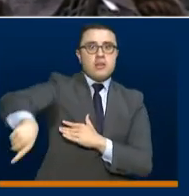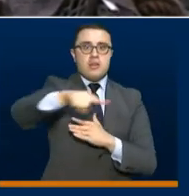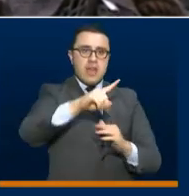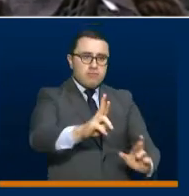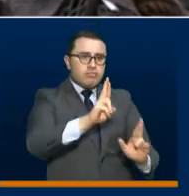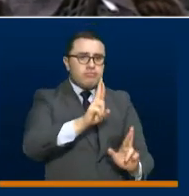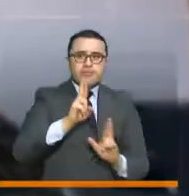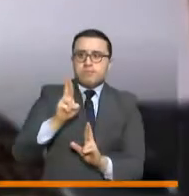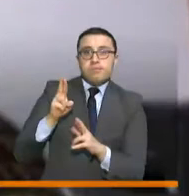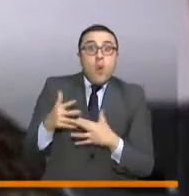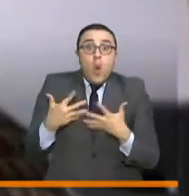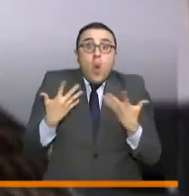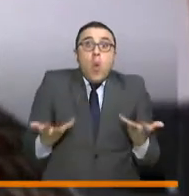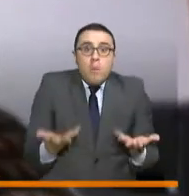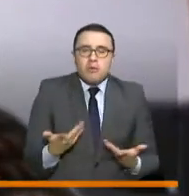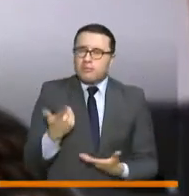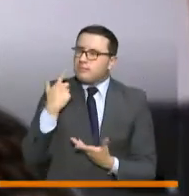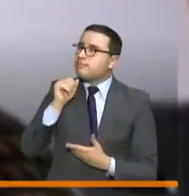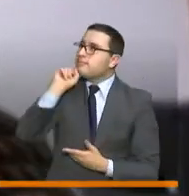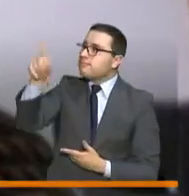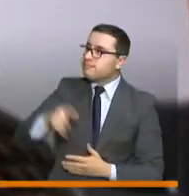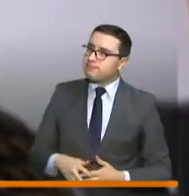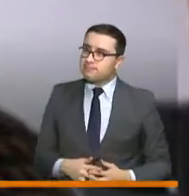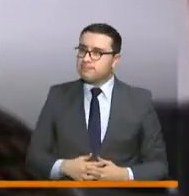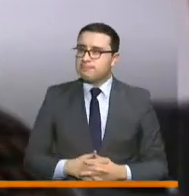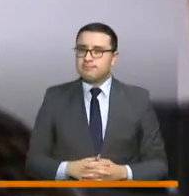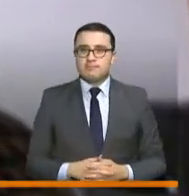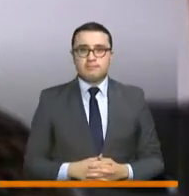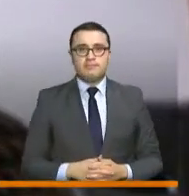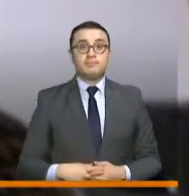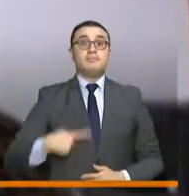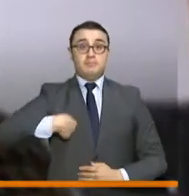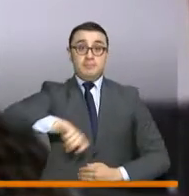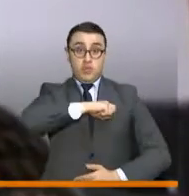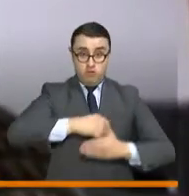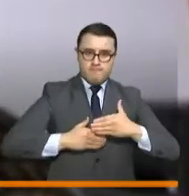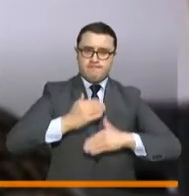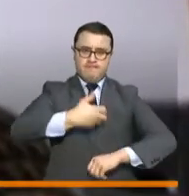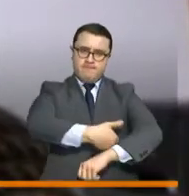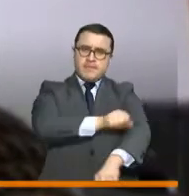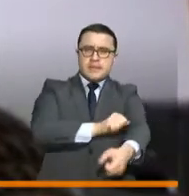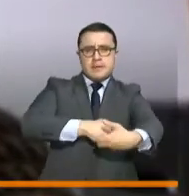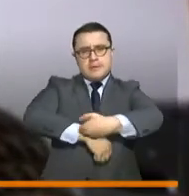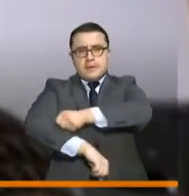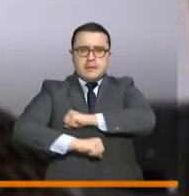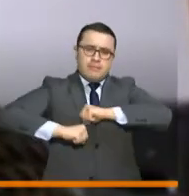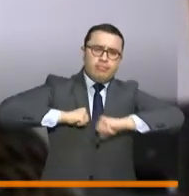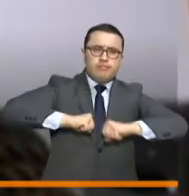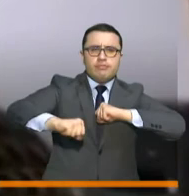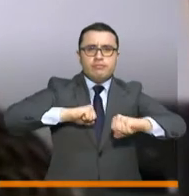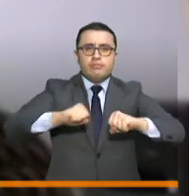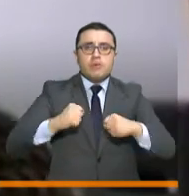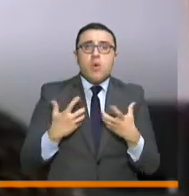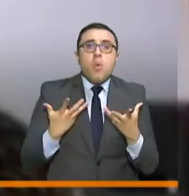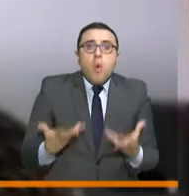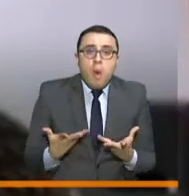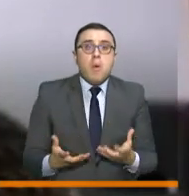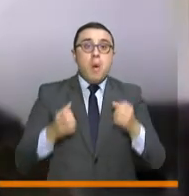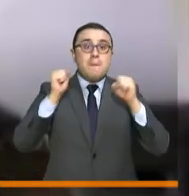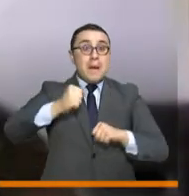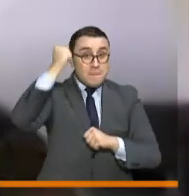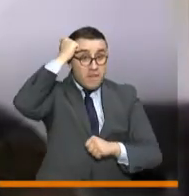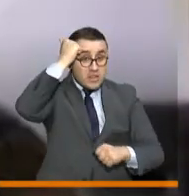también a este proceso? Bueno, nosotros hemos empezado una tarea desde, se parte desde los